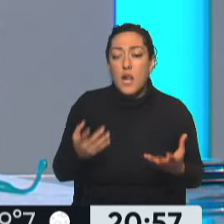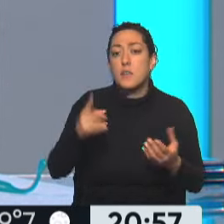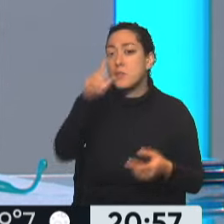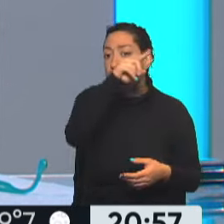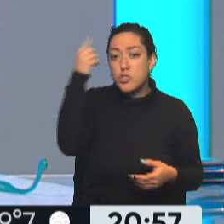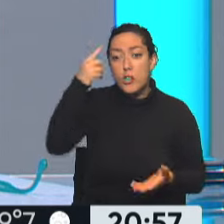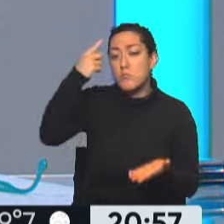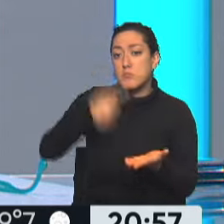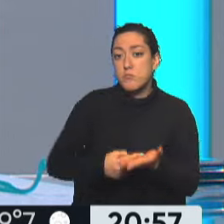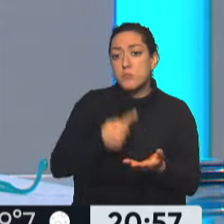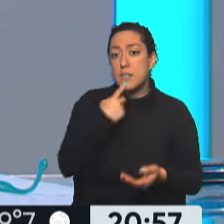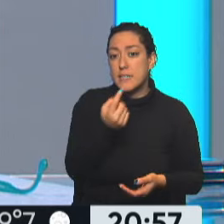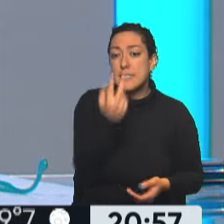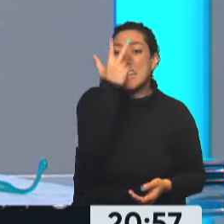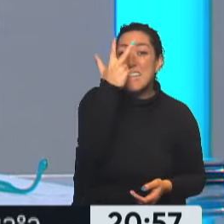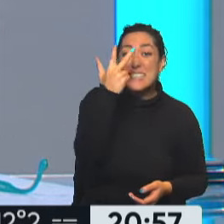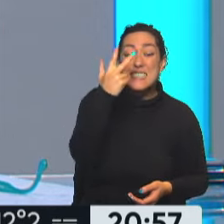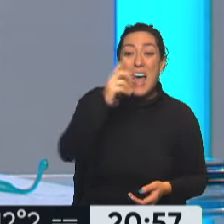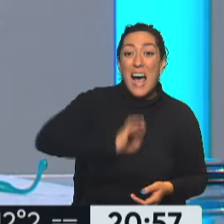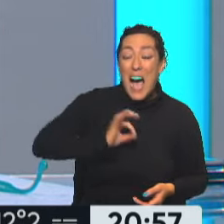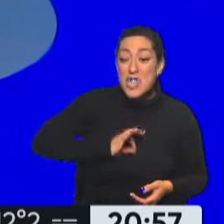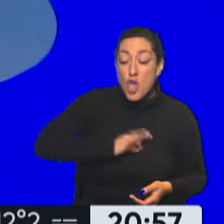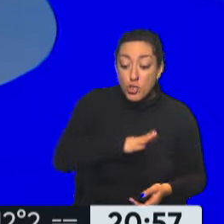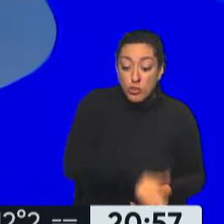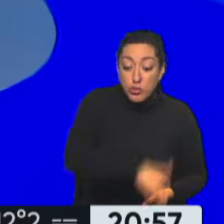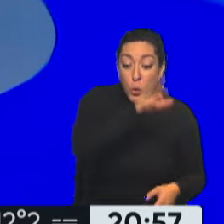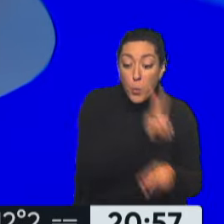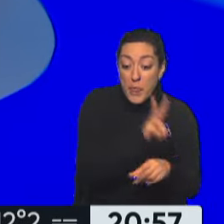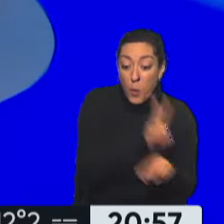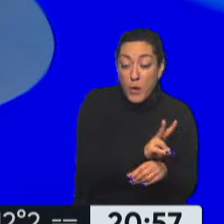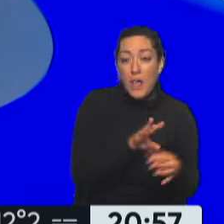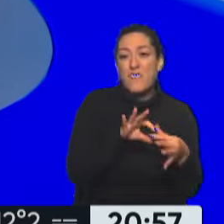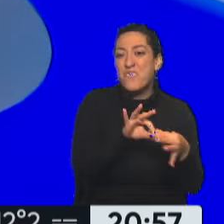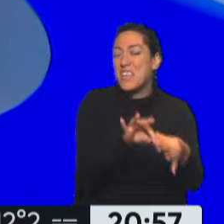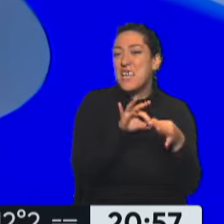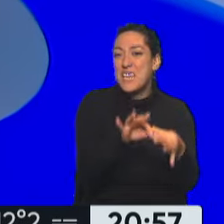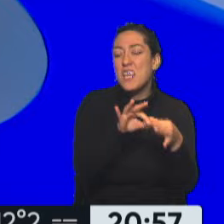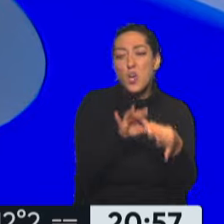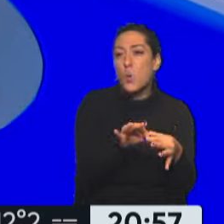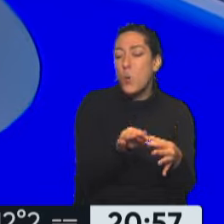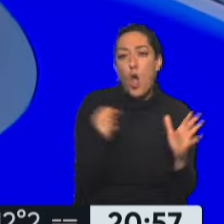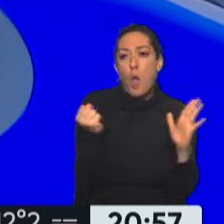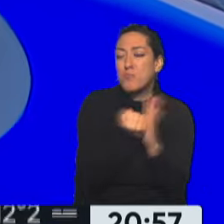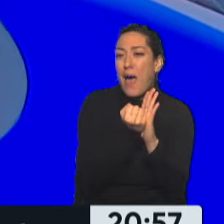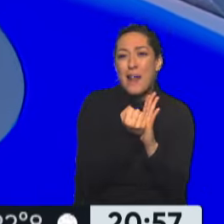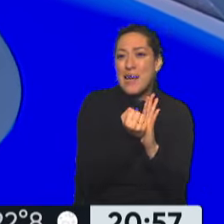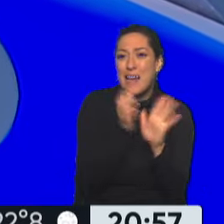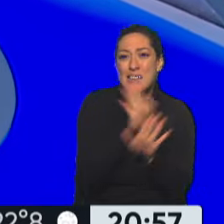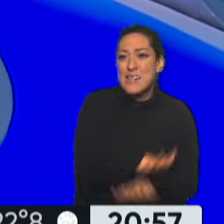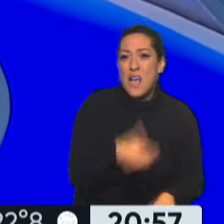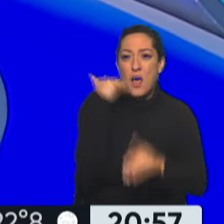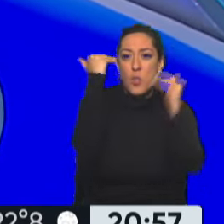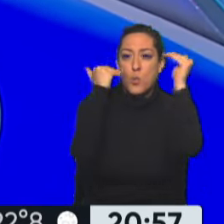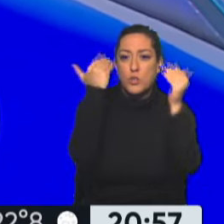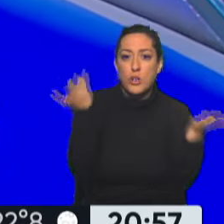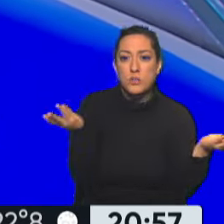invocan ahí, que dicen, ¿tres años es suficiente para que los vínculos sean gravosos entre niños y adultos? Y la niña no